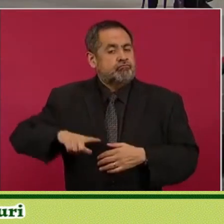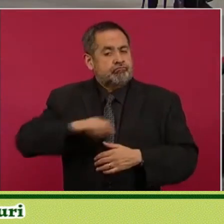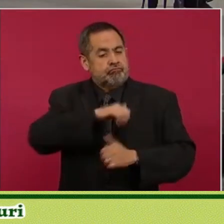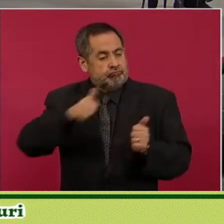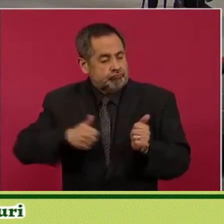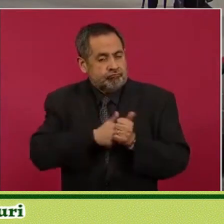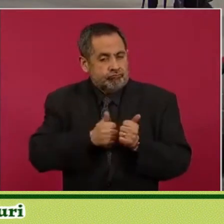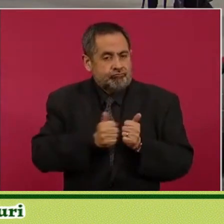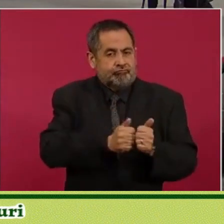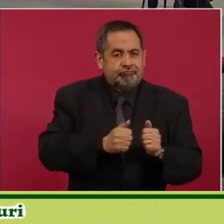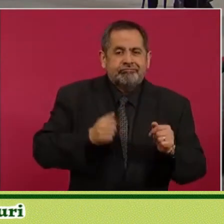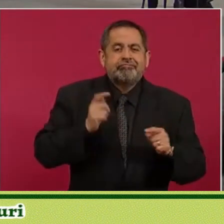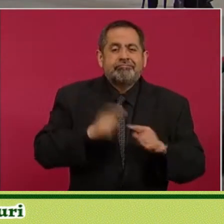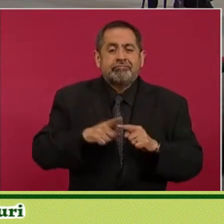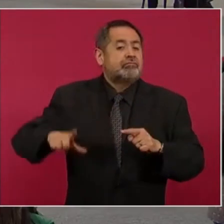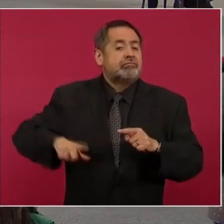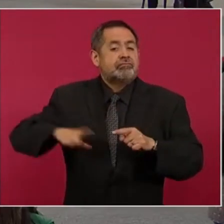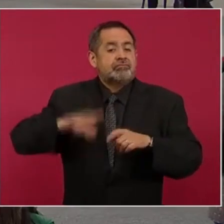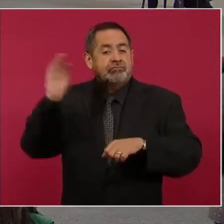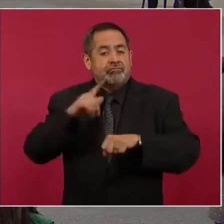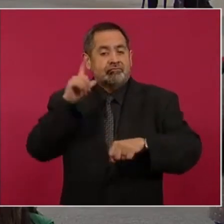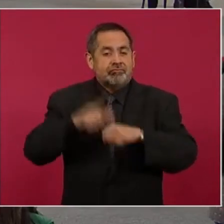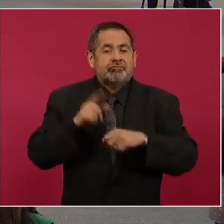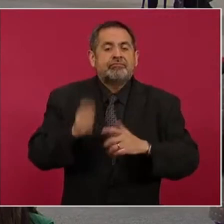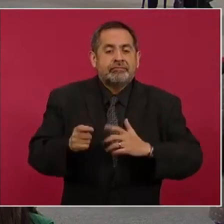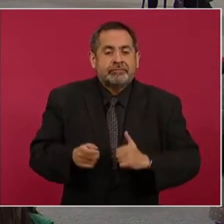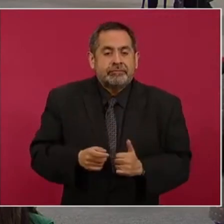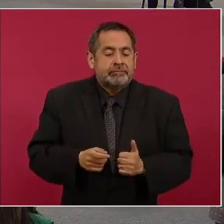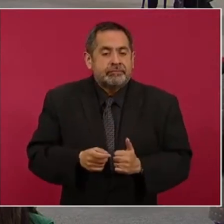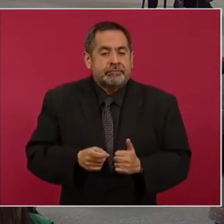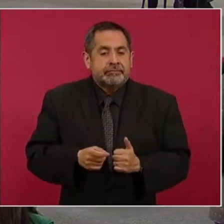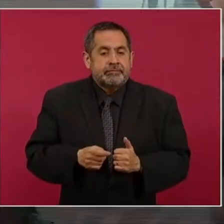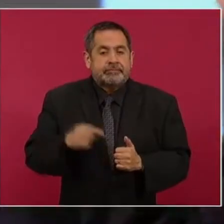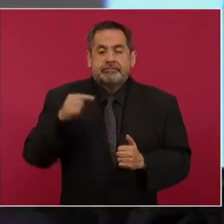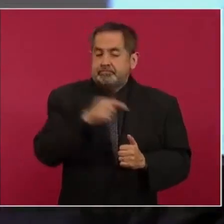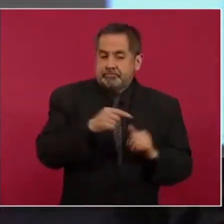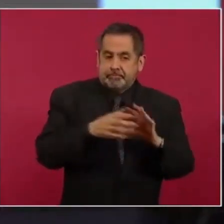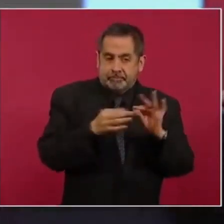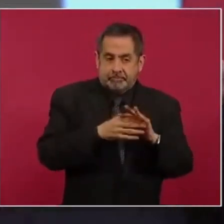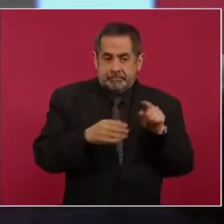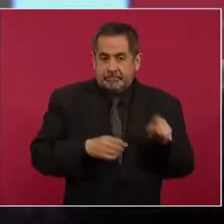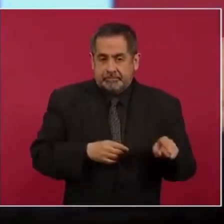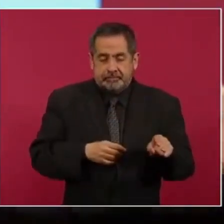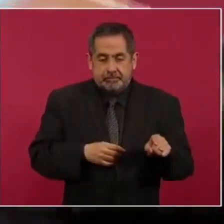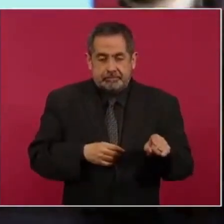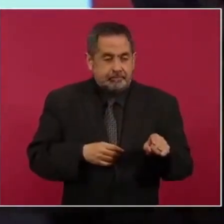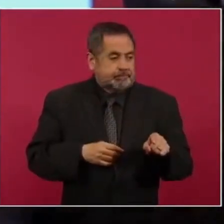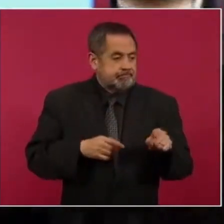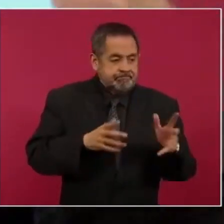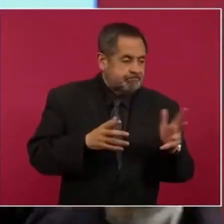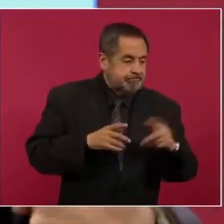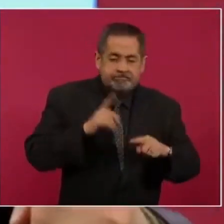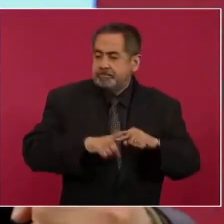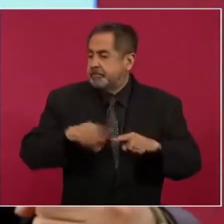federal lograron echarle la culpa